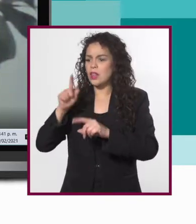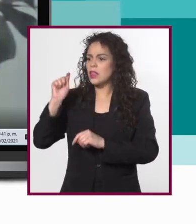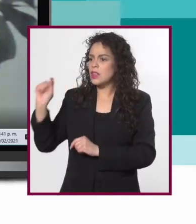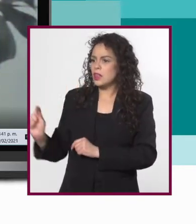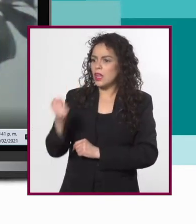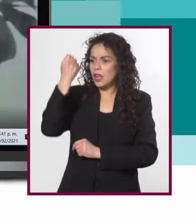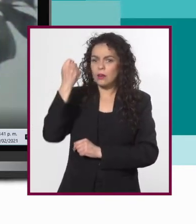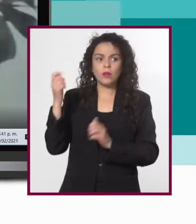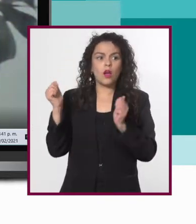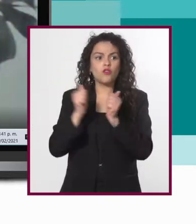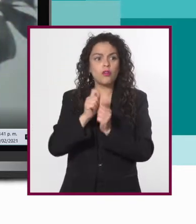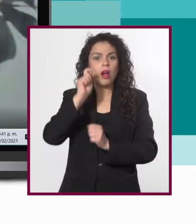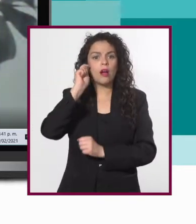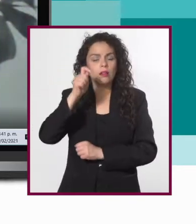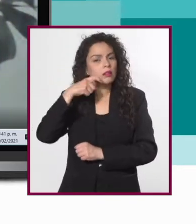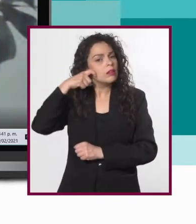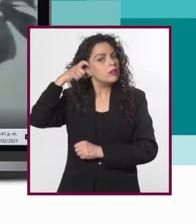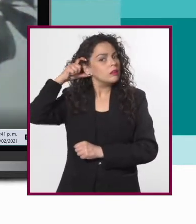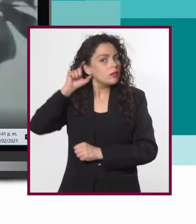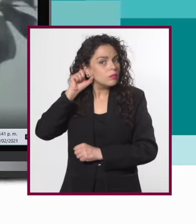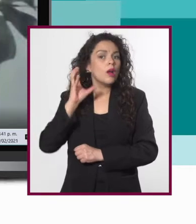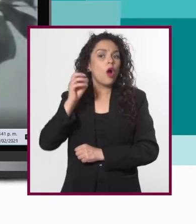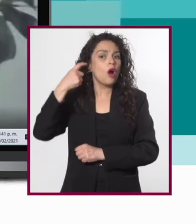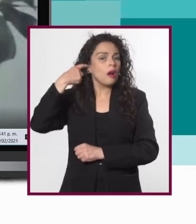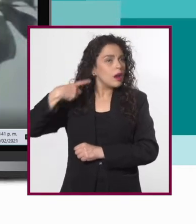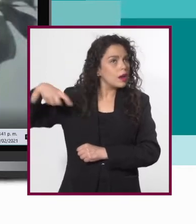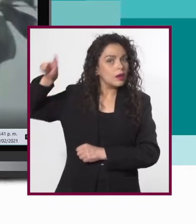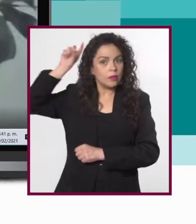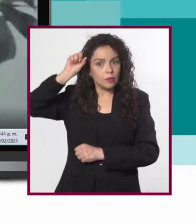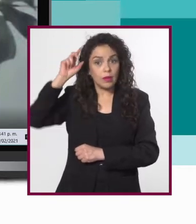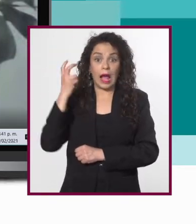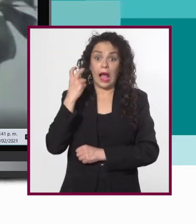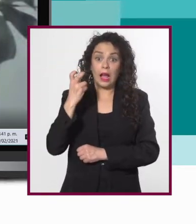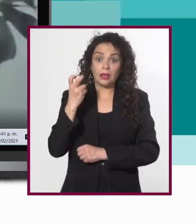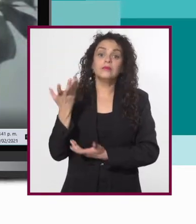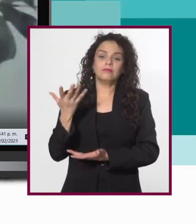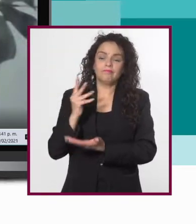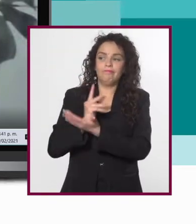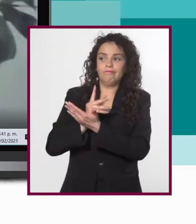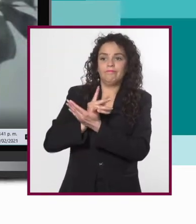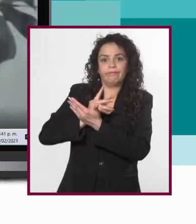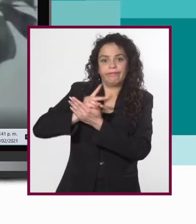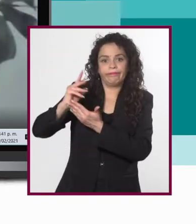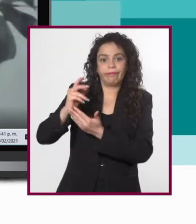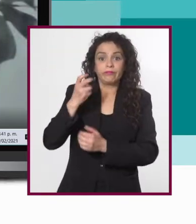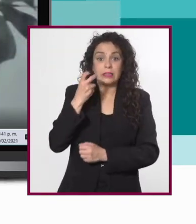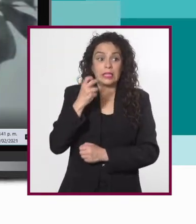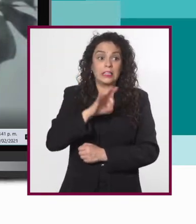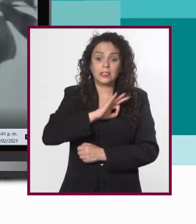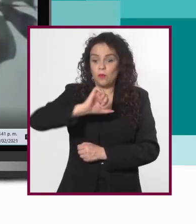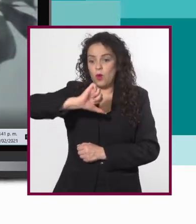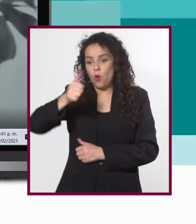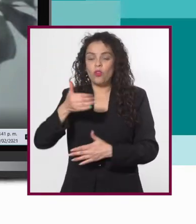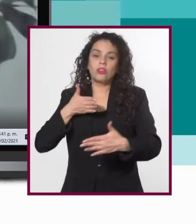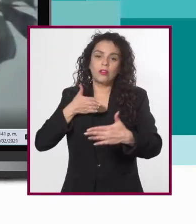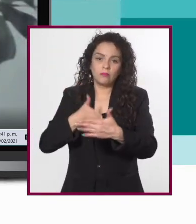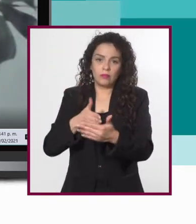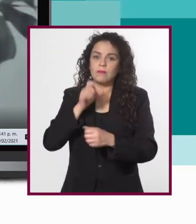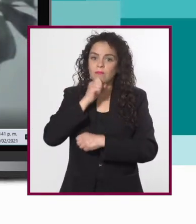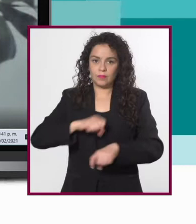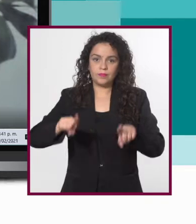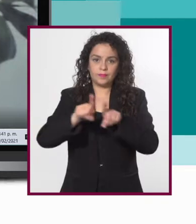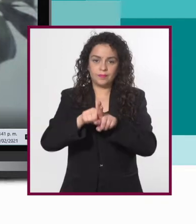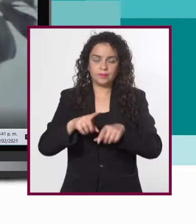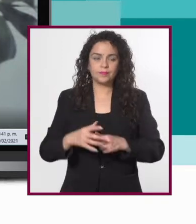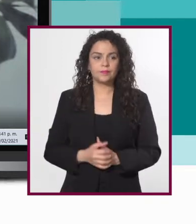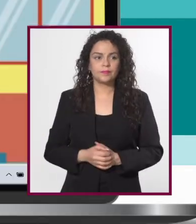con auxiliares auditivos, implantes cocleares, esto se eleva mucho y eso puede ser también otra